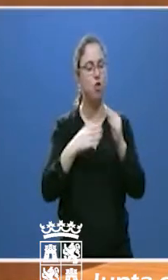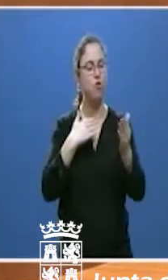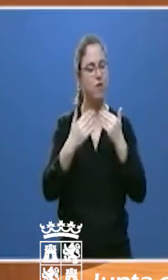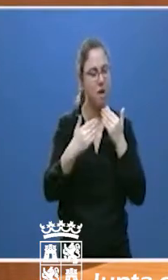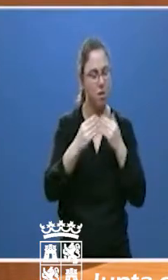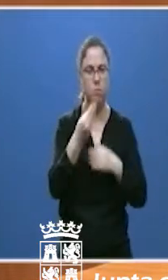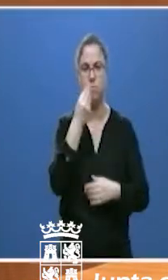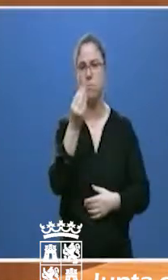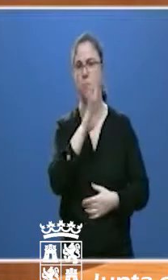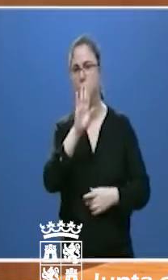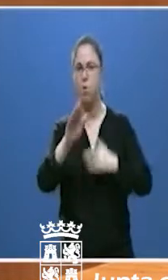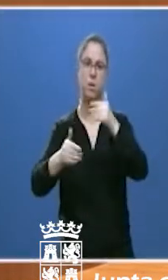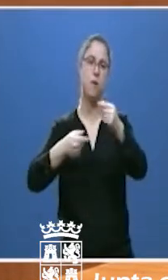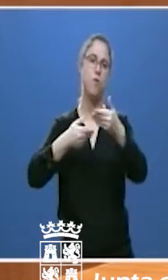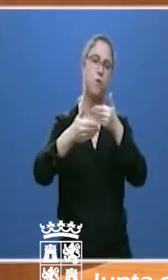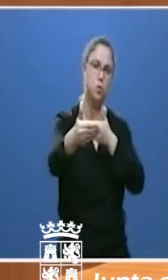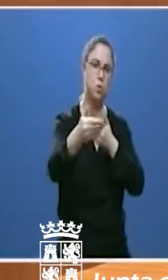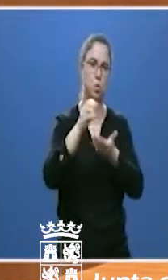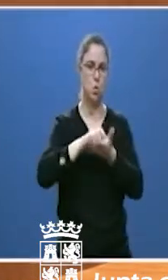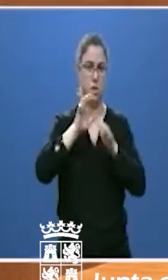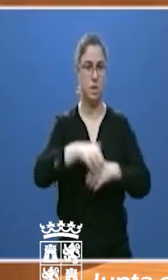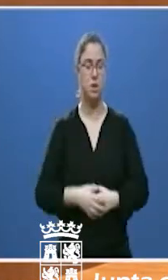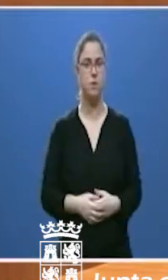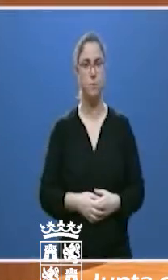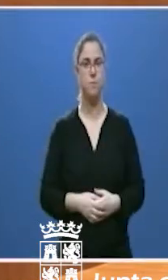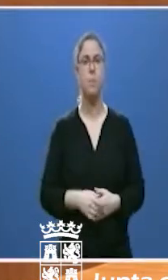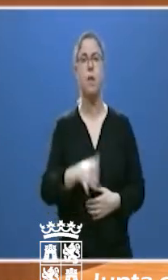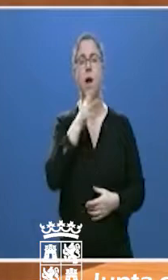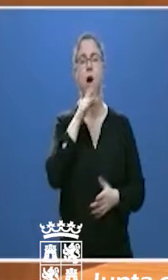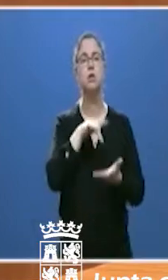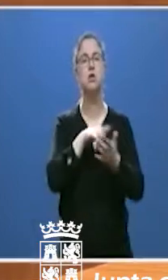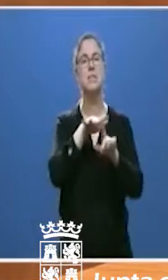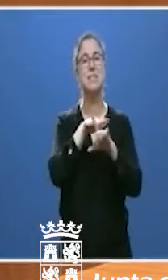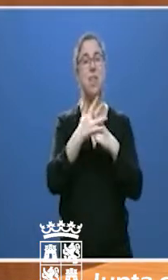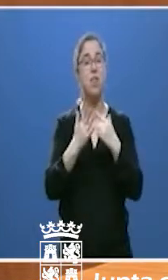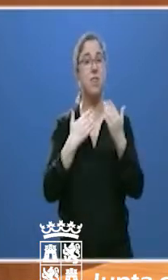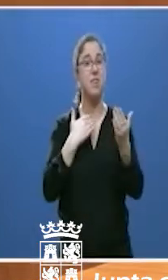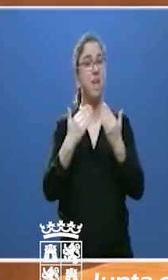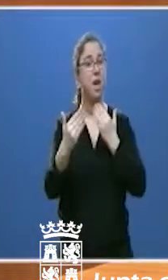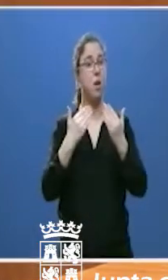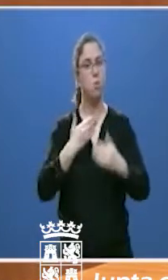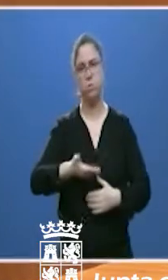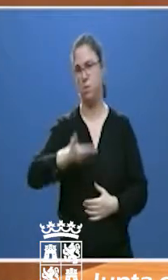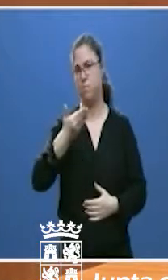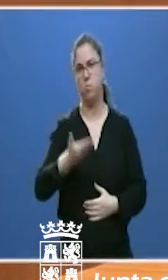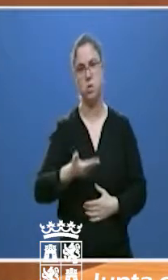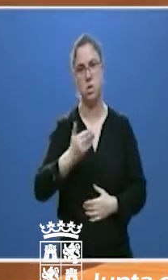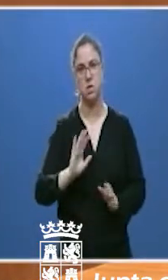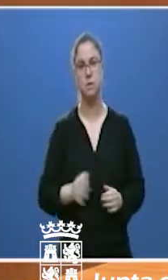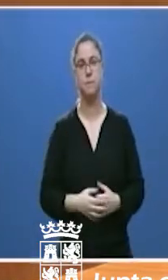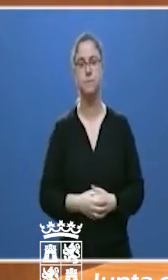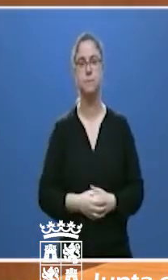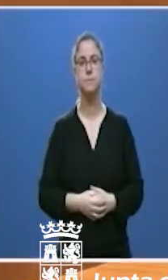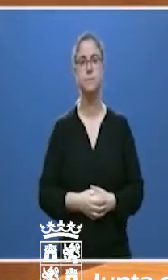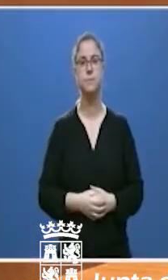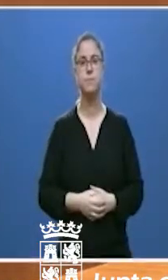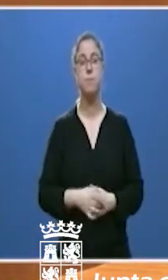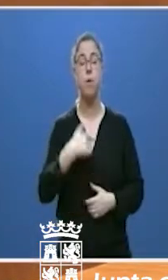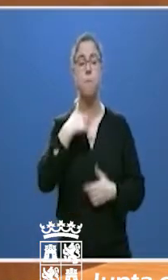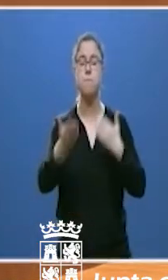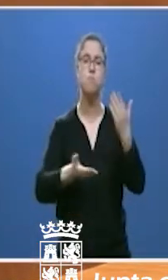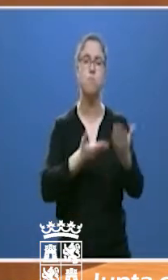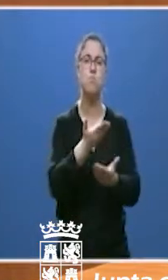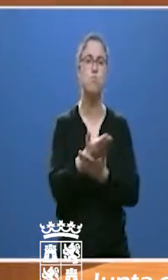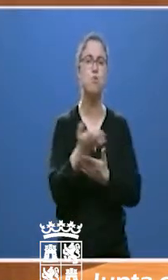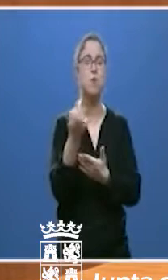para el futuro de Castilla y León. En estas circunstancias, el diálogo es más importante si cabe. Les propongo